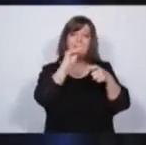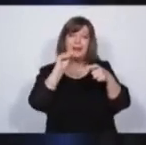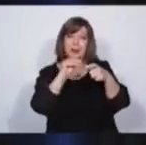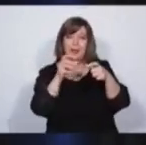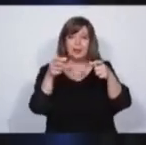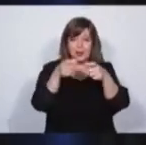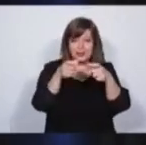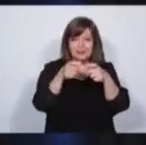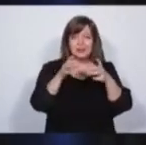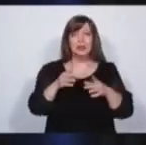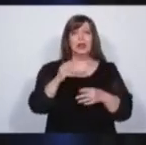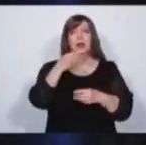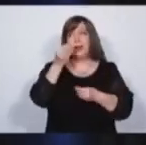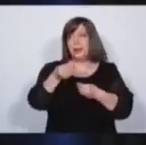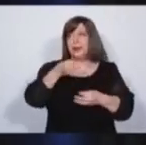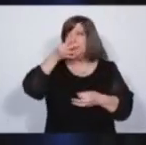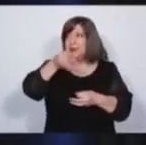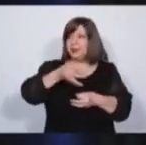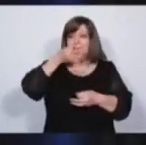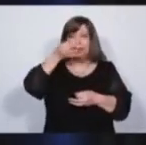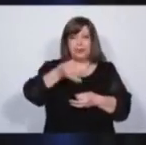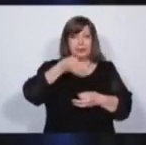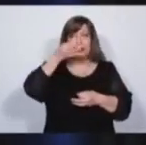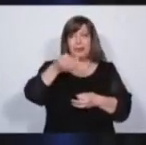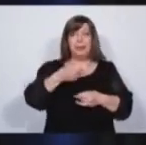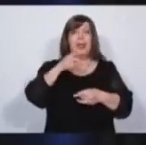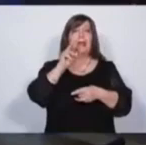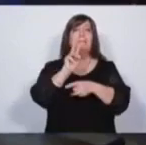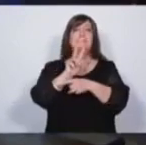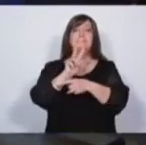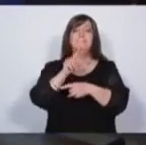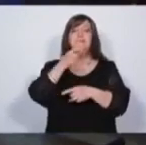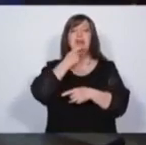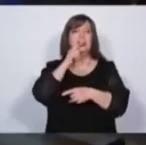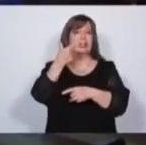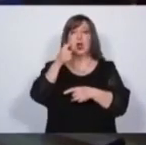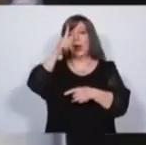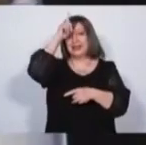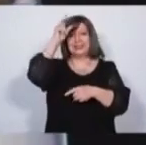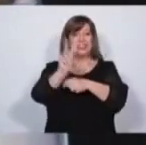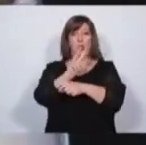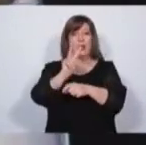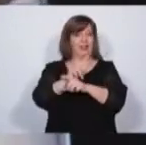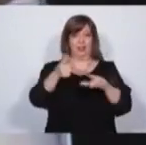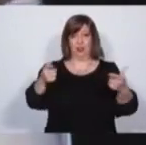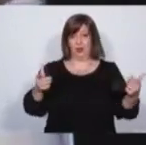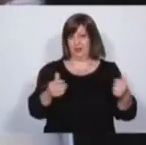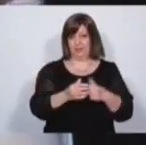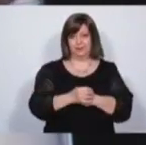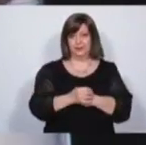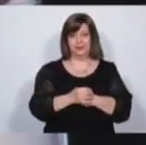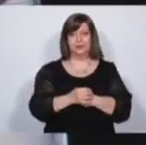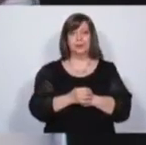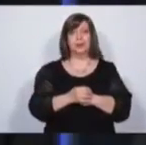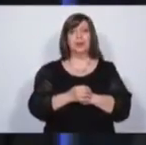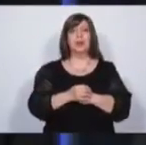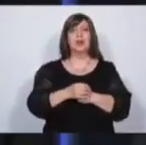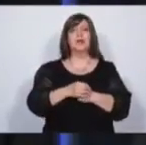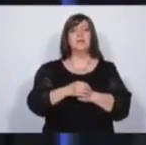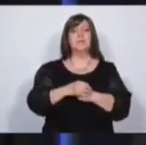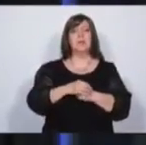se habla, se habla. Y Mendoza está cada vez más insegura. Gracias, candidato de marcha. Y vamos al candidato Mario Vadillo.